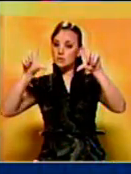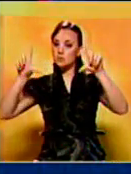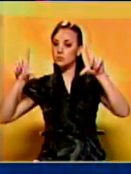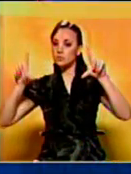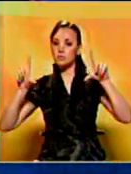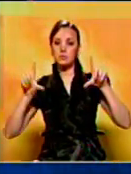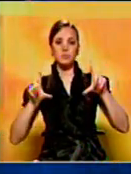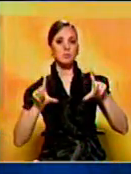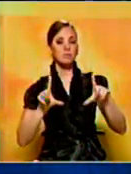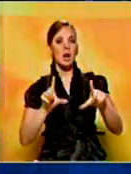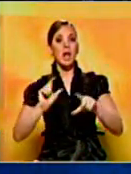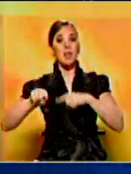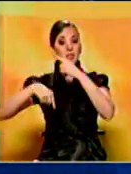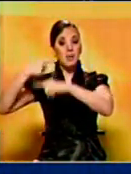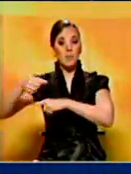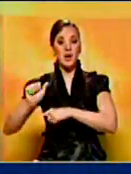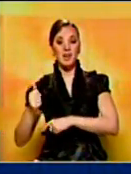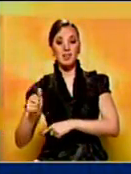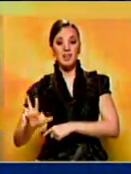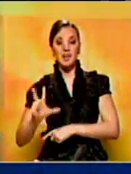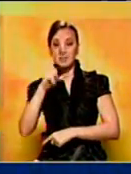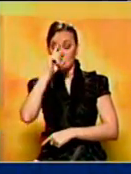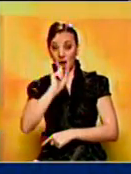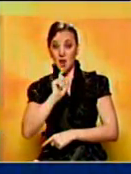Nueva York, 13 años después de la tragedia.